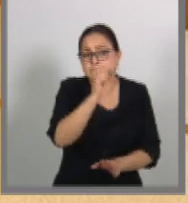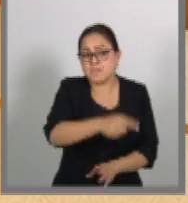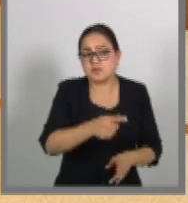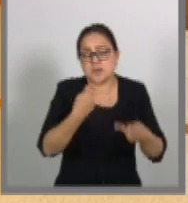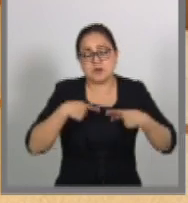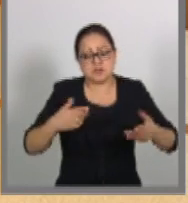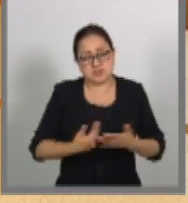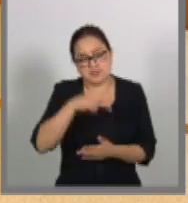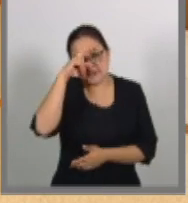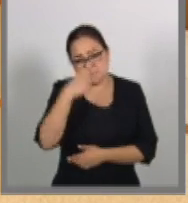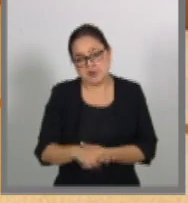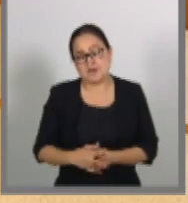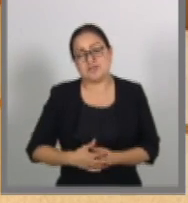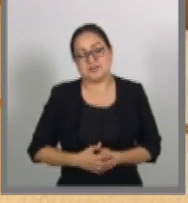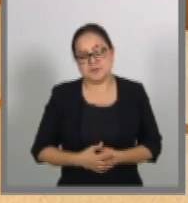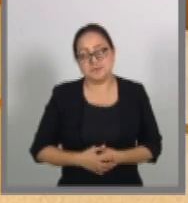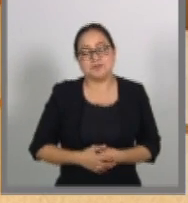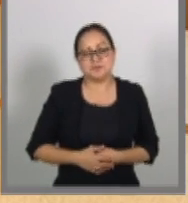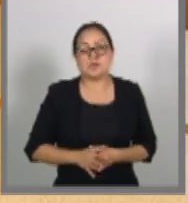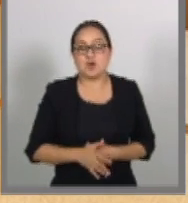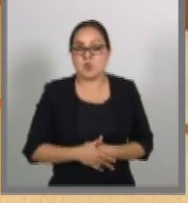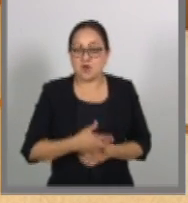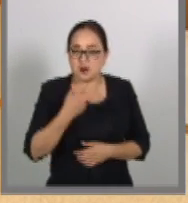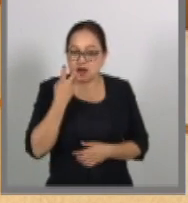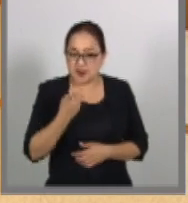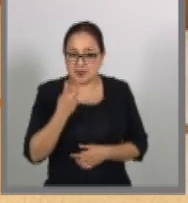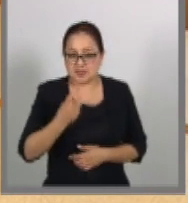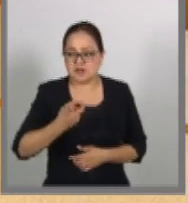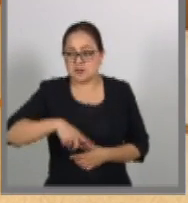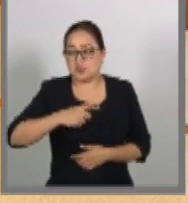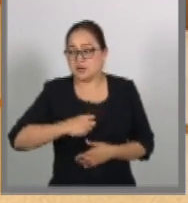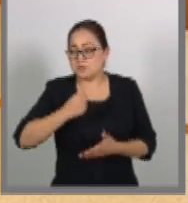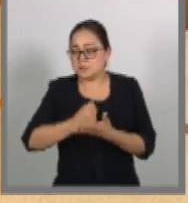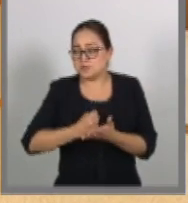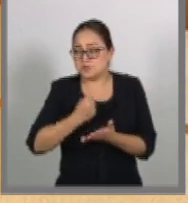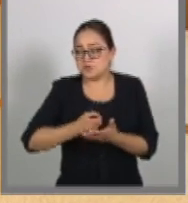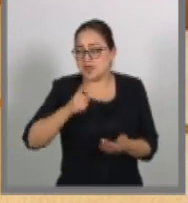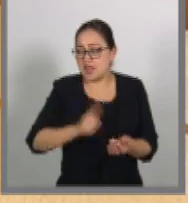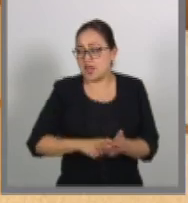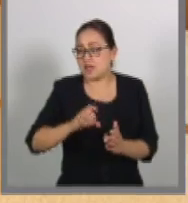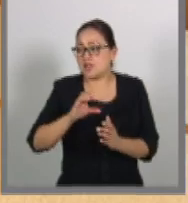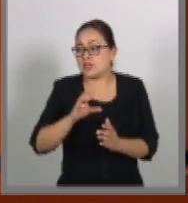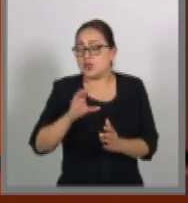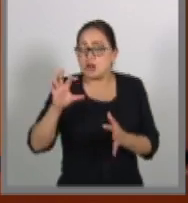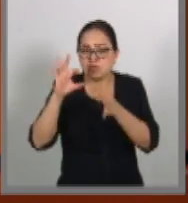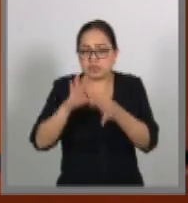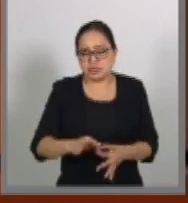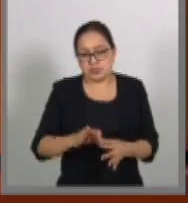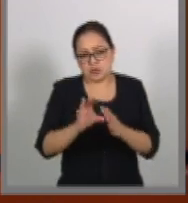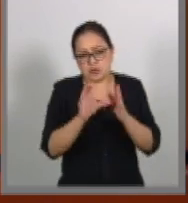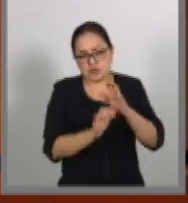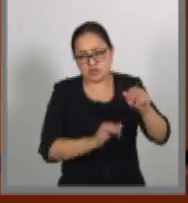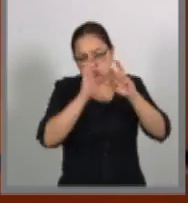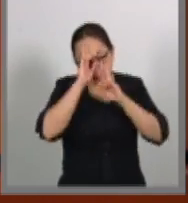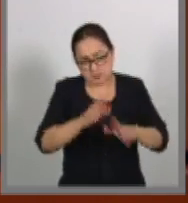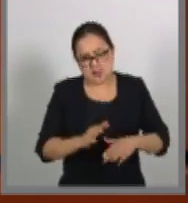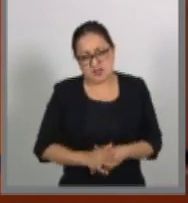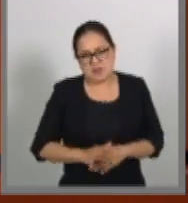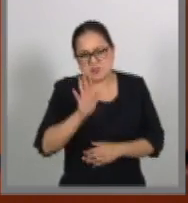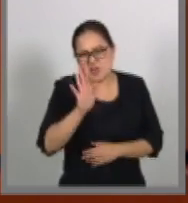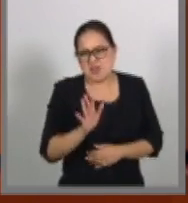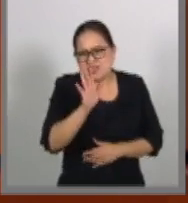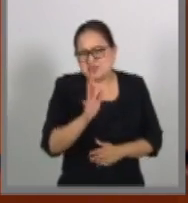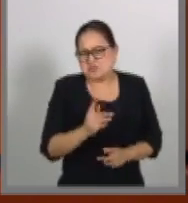Por eso insistimos en la constitucionalidad. Aquí se pasa por